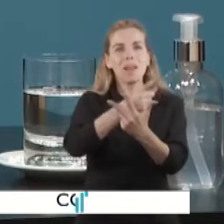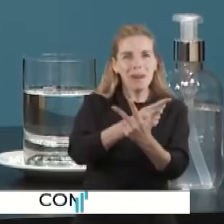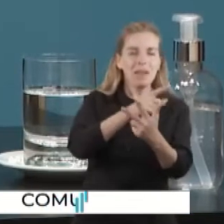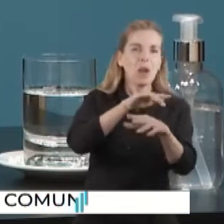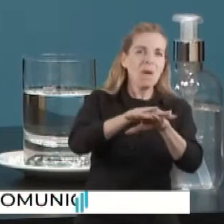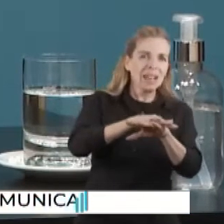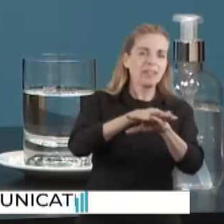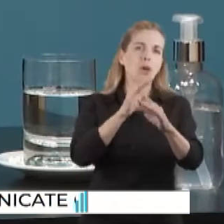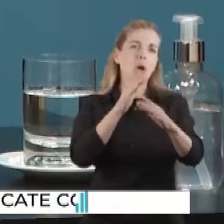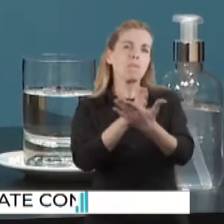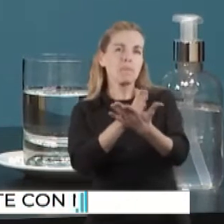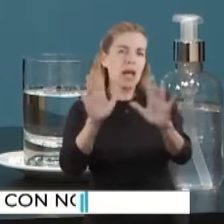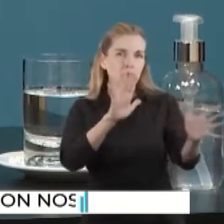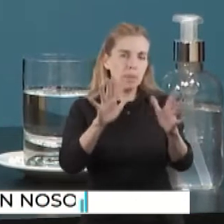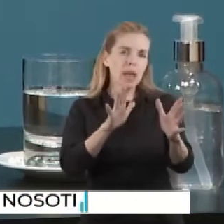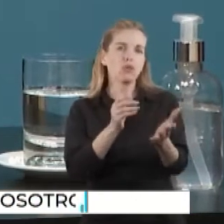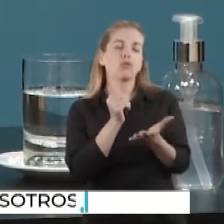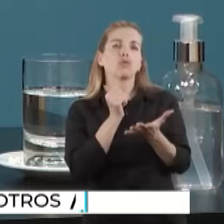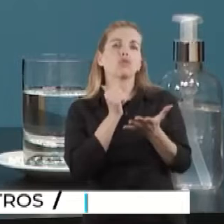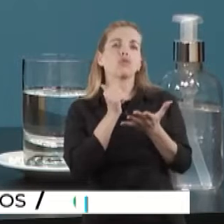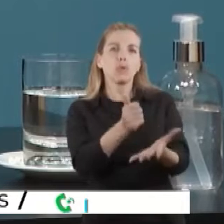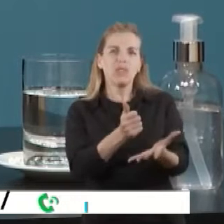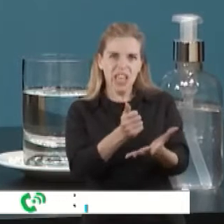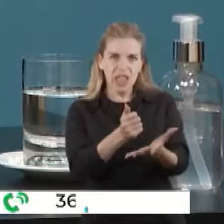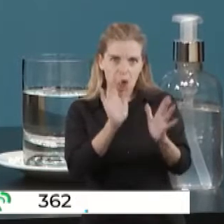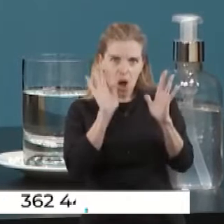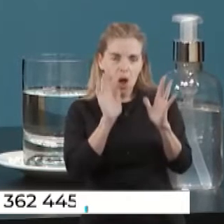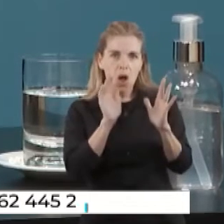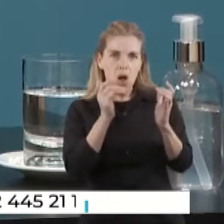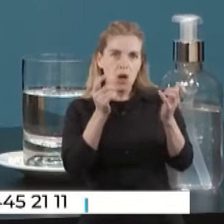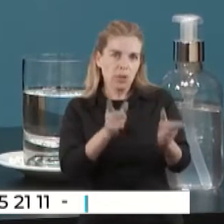cargos nacionales en sus facturas ni de electricidad ni de gas natural.